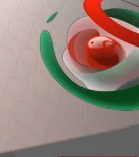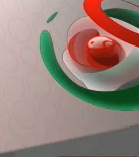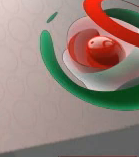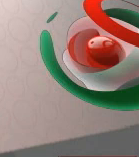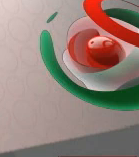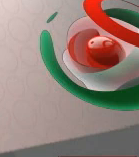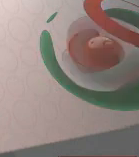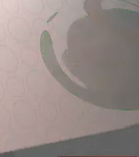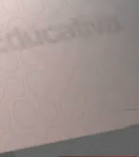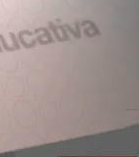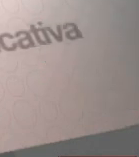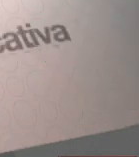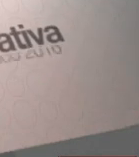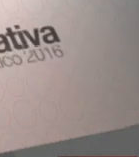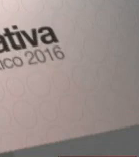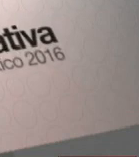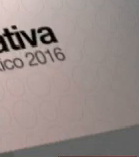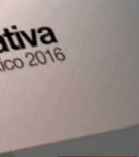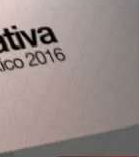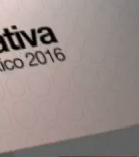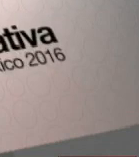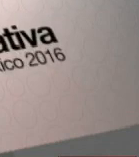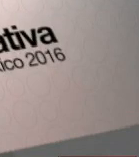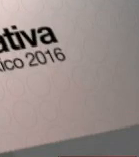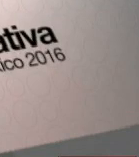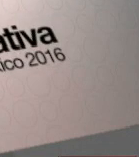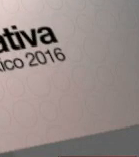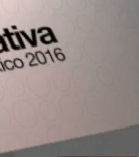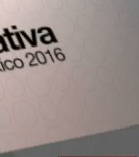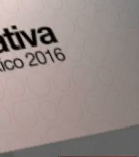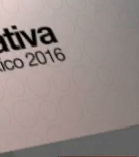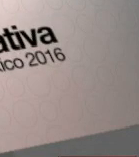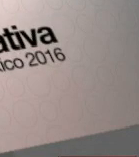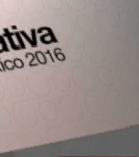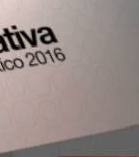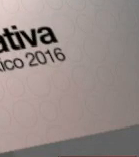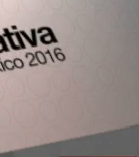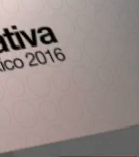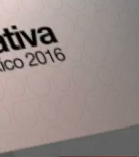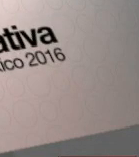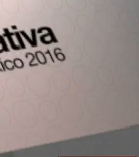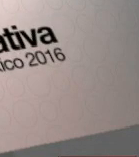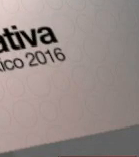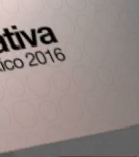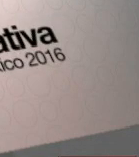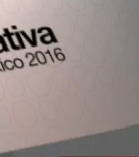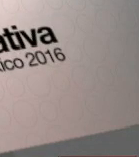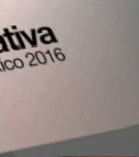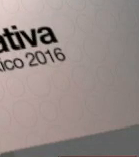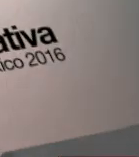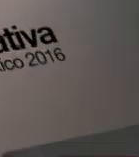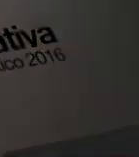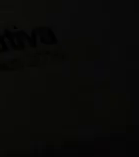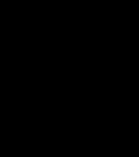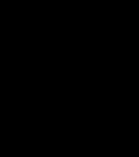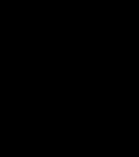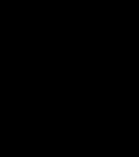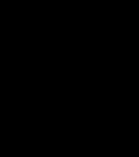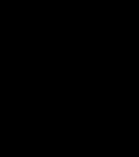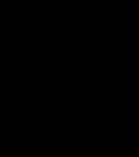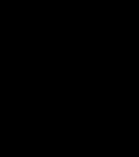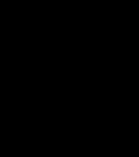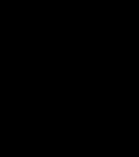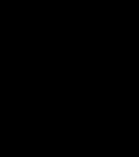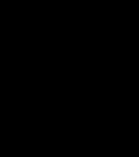Televisión